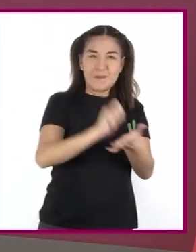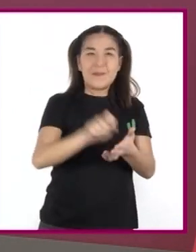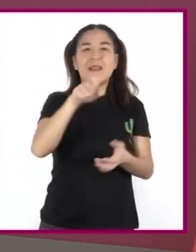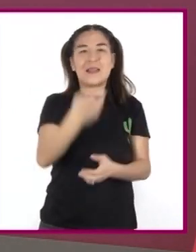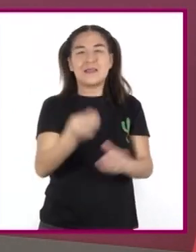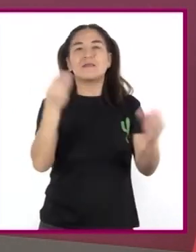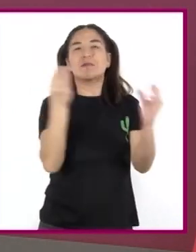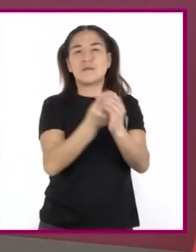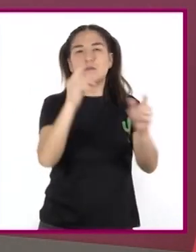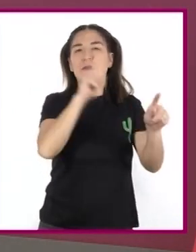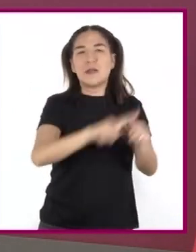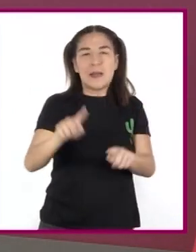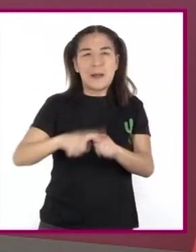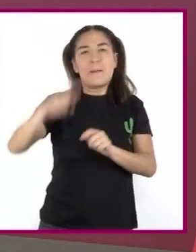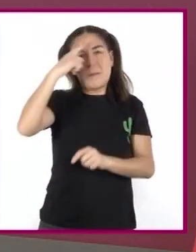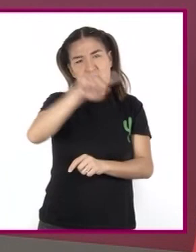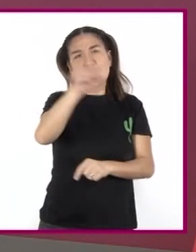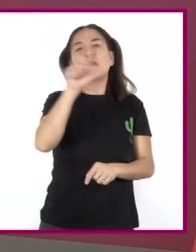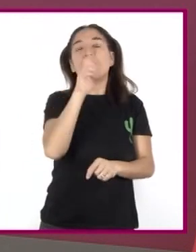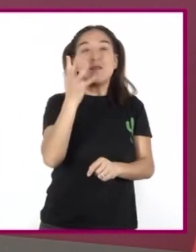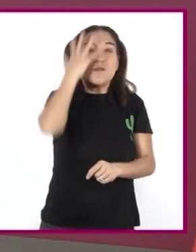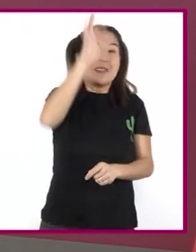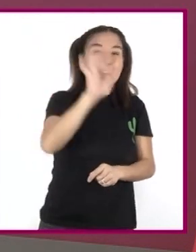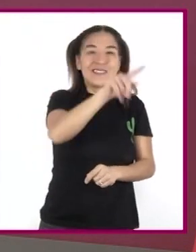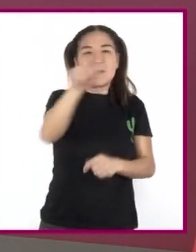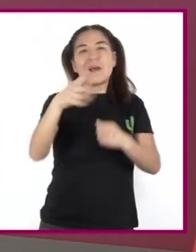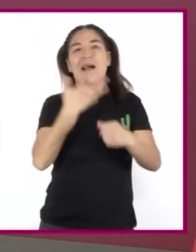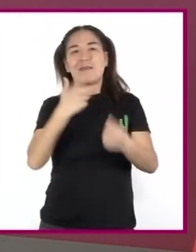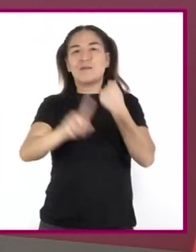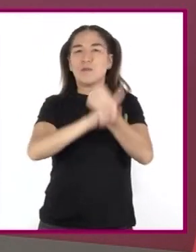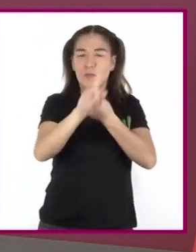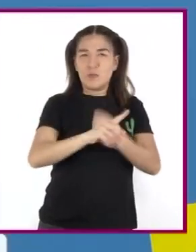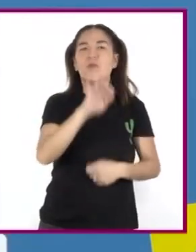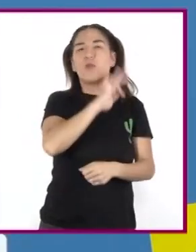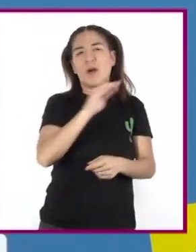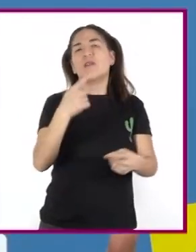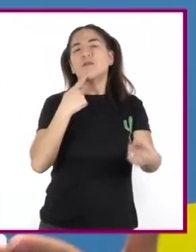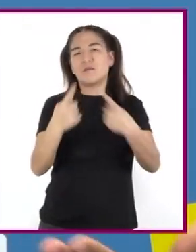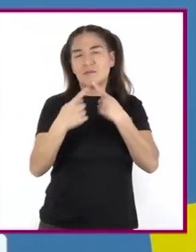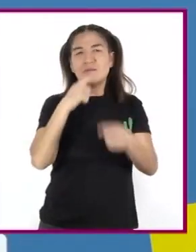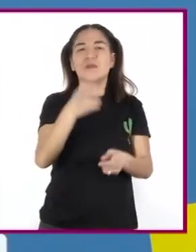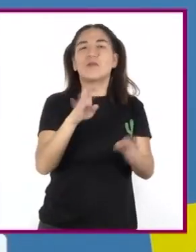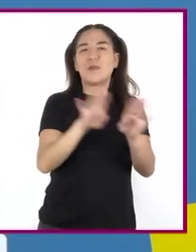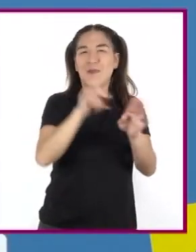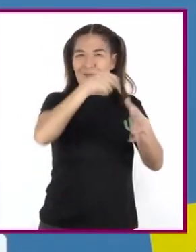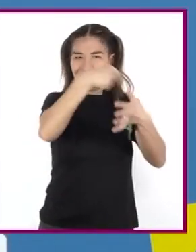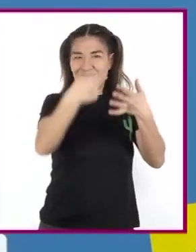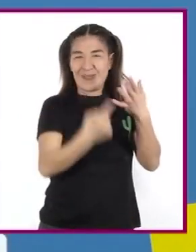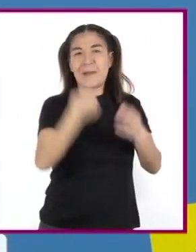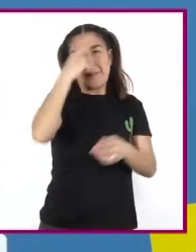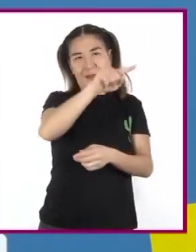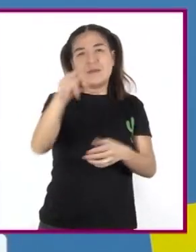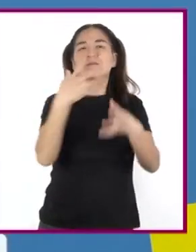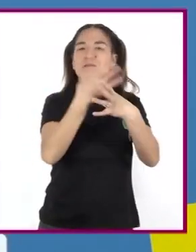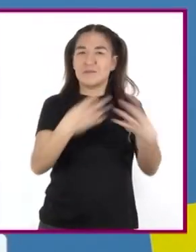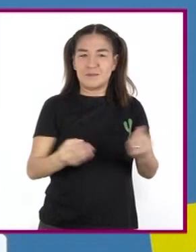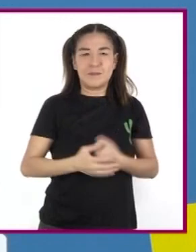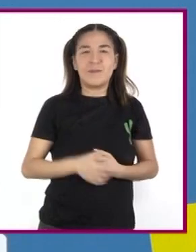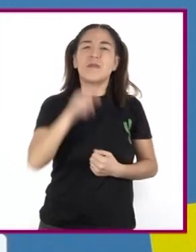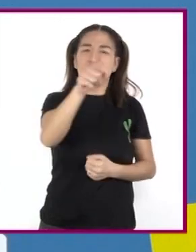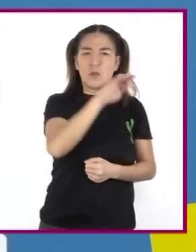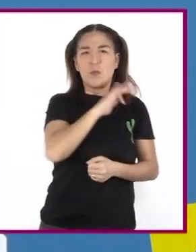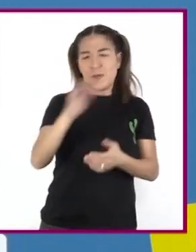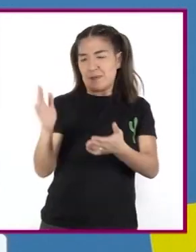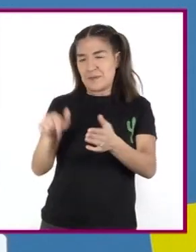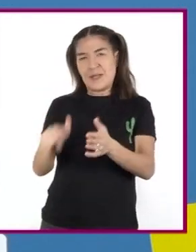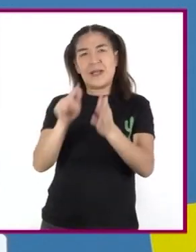resolver Los diversos conflictos Que se les lleguen A presentar En adelante Recuerden consultar Su libro de texto